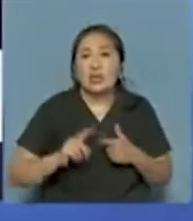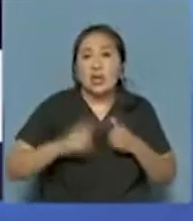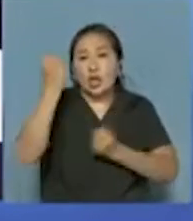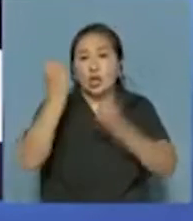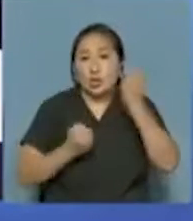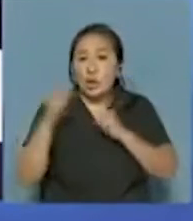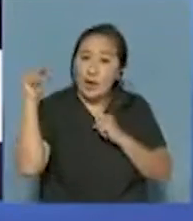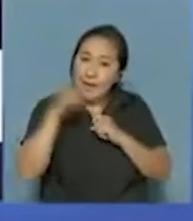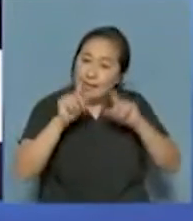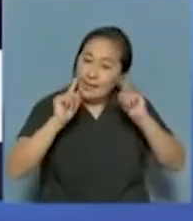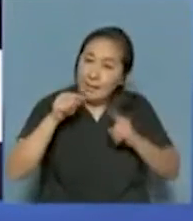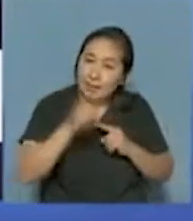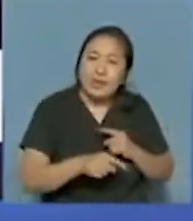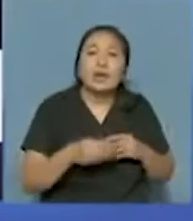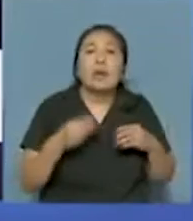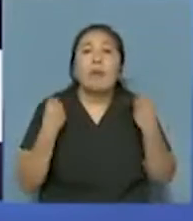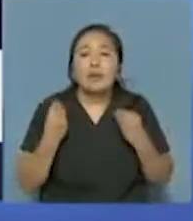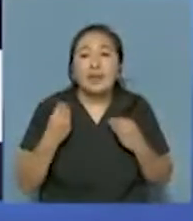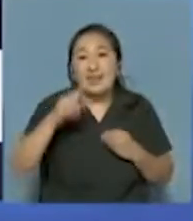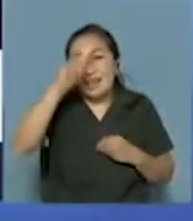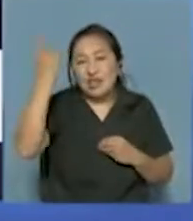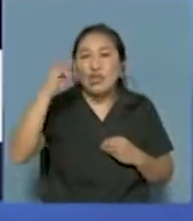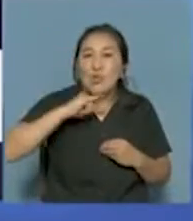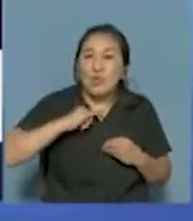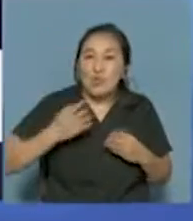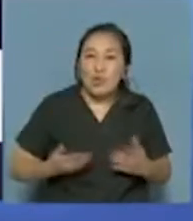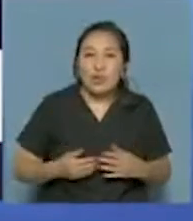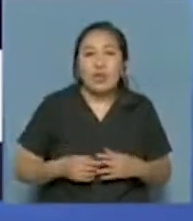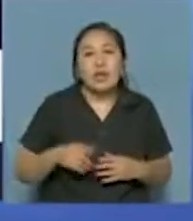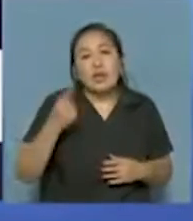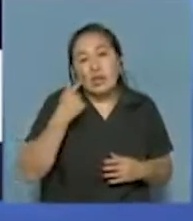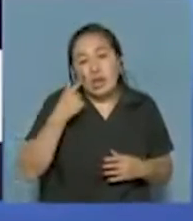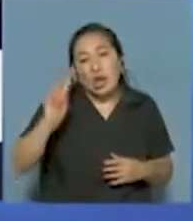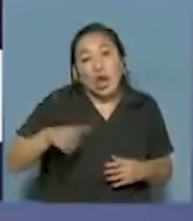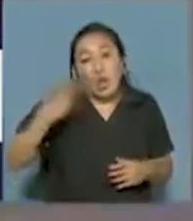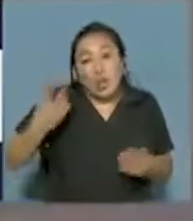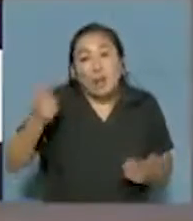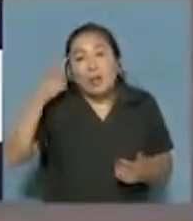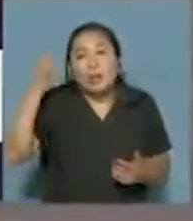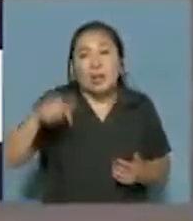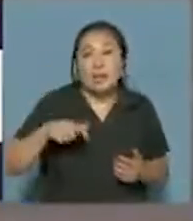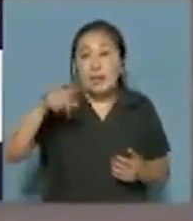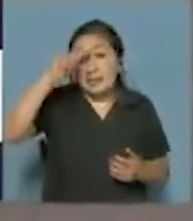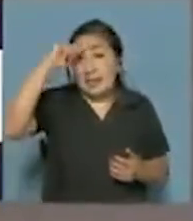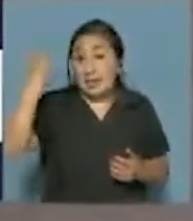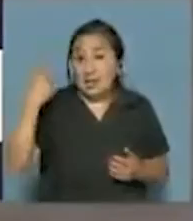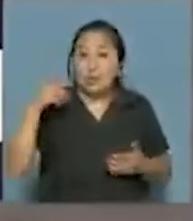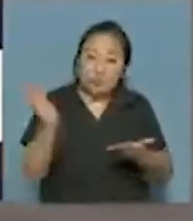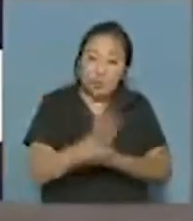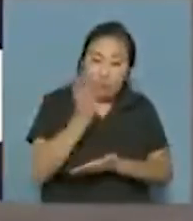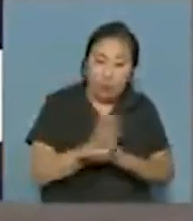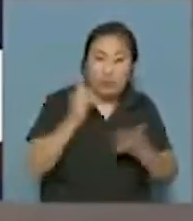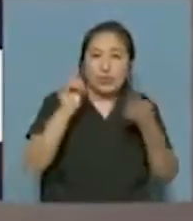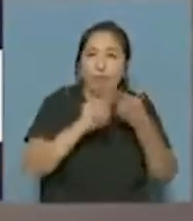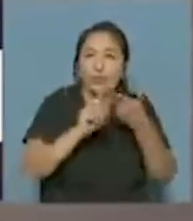económica, que es también las provincias, que es también la nación. Claro. Y doble la nación. ¿Por qué? Porque por un lado tenemos esto que es producción,